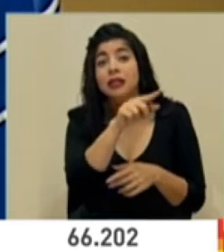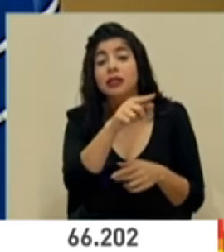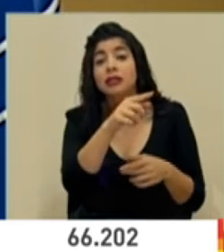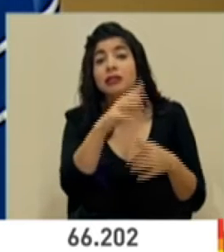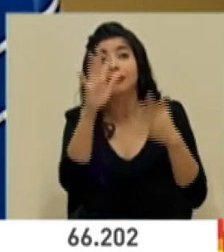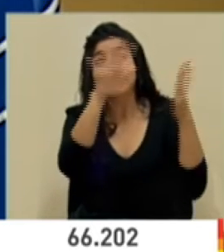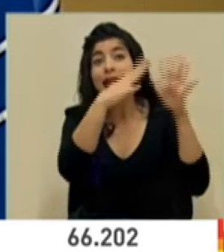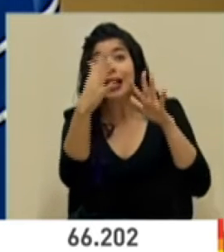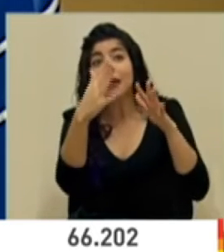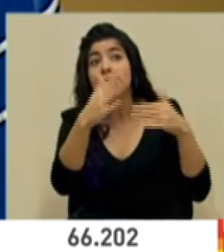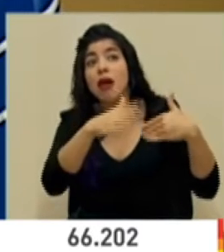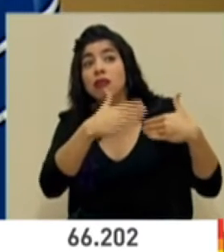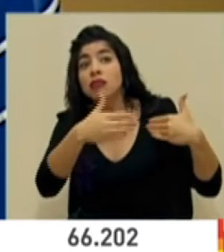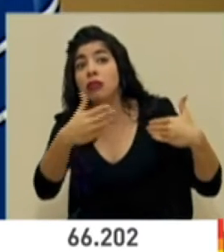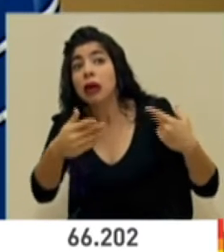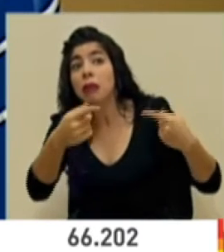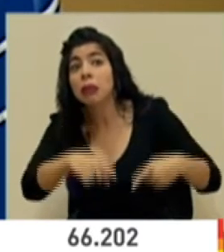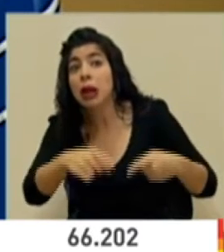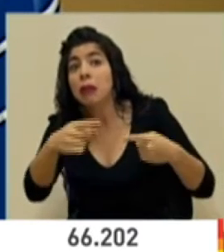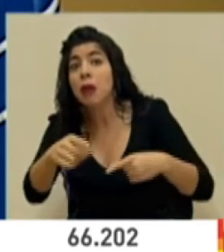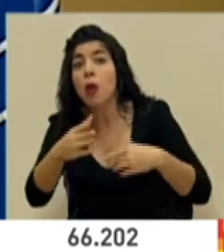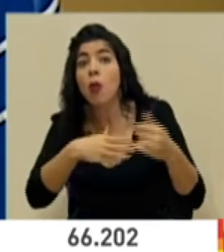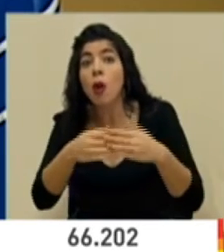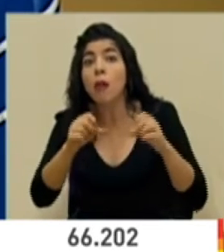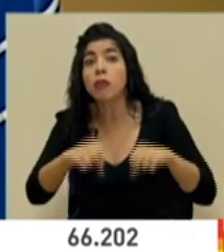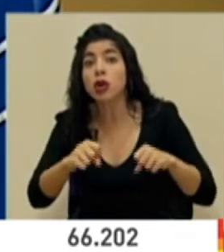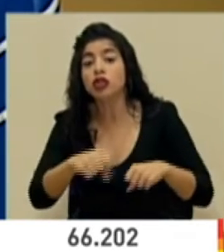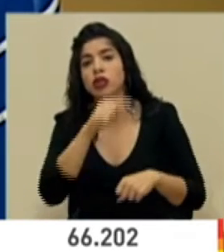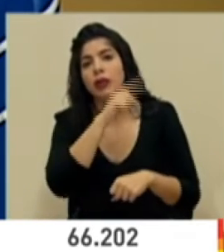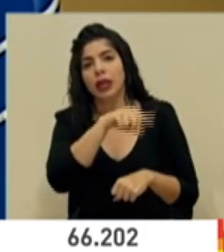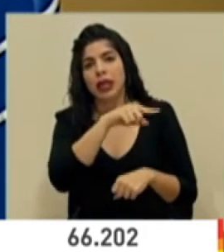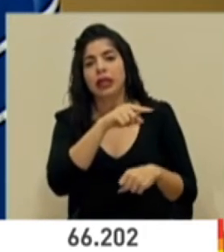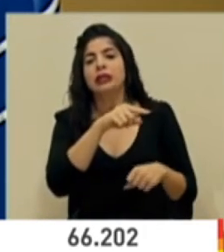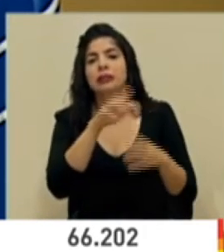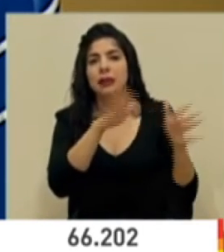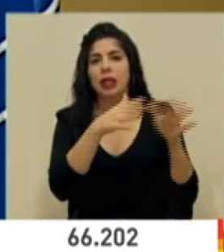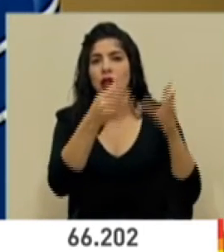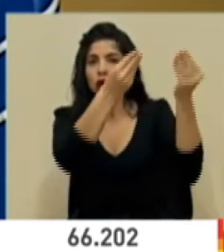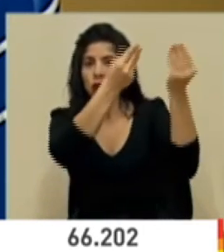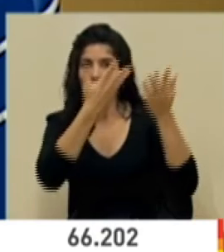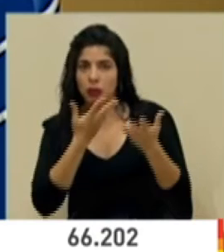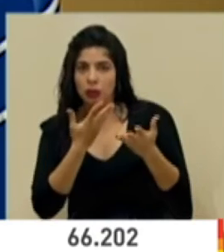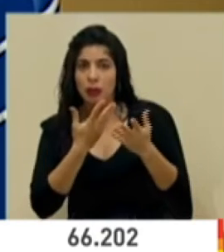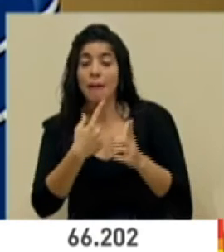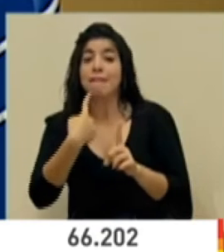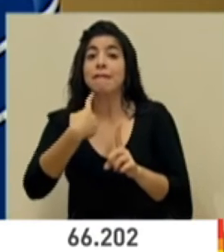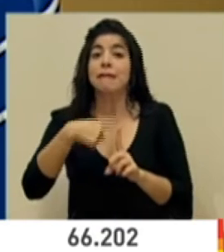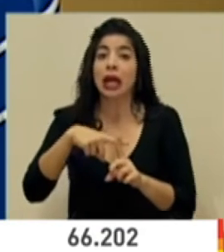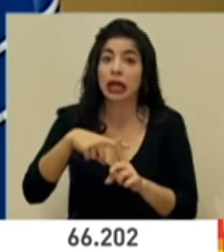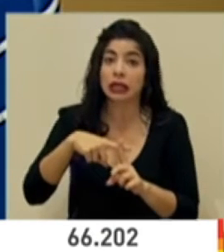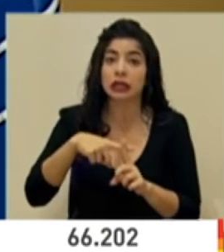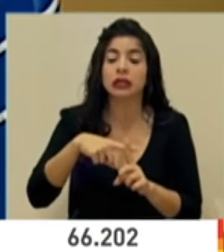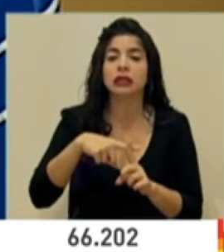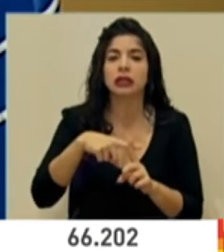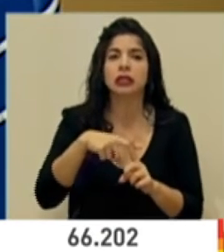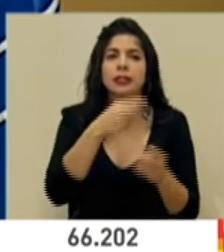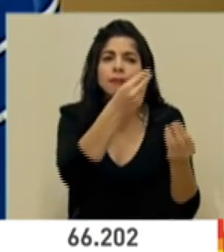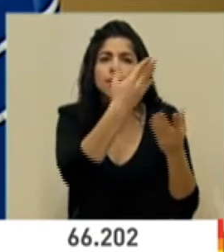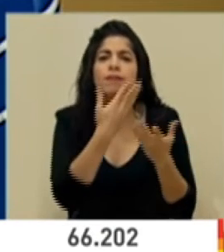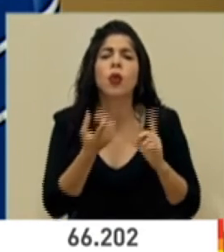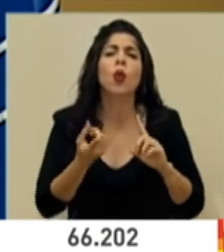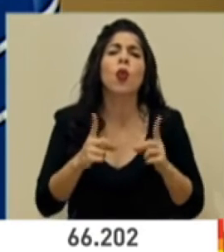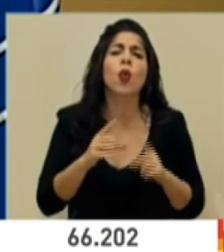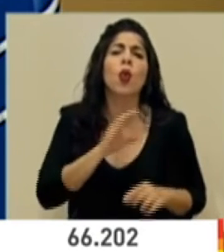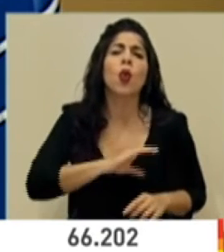y las posibles implicaciones para nuestro país. Asimismo, nos estarán emitiendo las condiciones